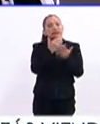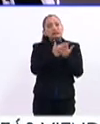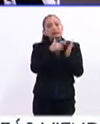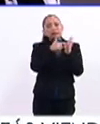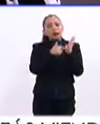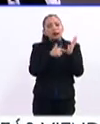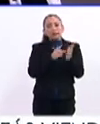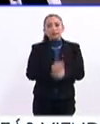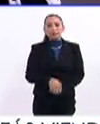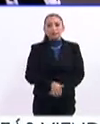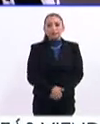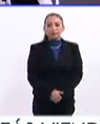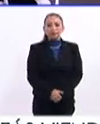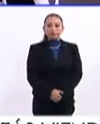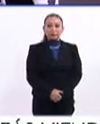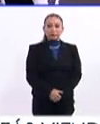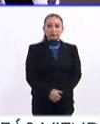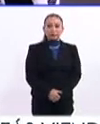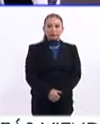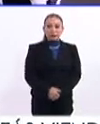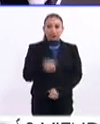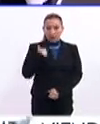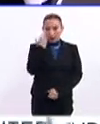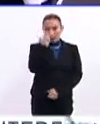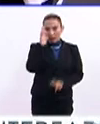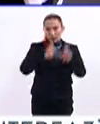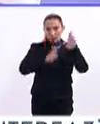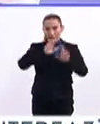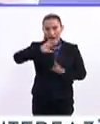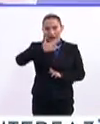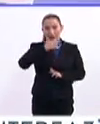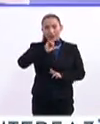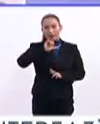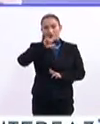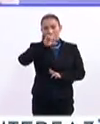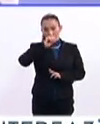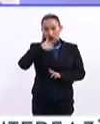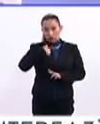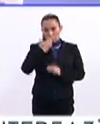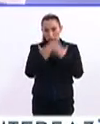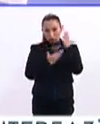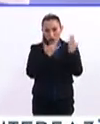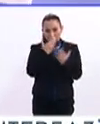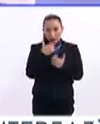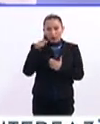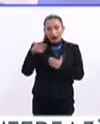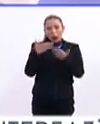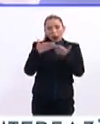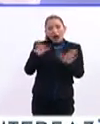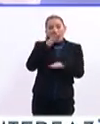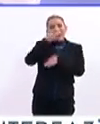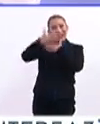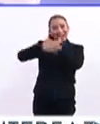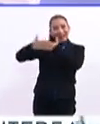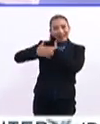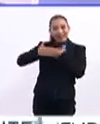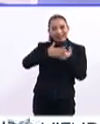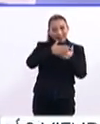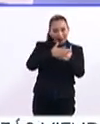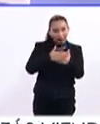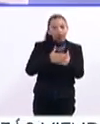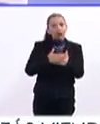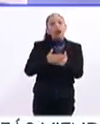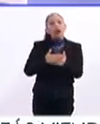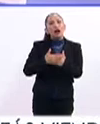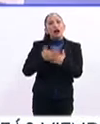requisitos primarios? Pues en sí, en mi escuela normal de Chalco, que es en la que actualmente estudio, pues se abre una convocatoria y